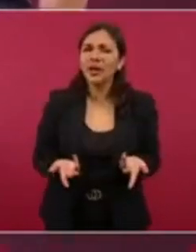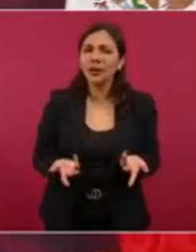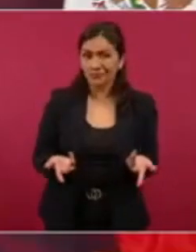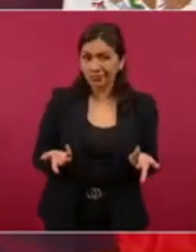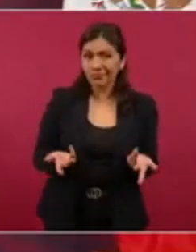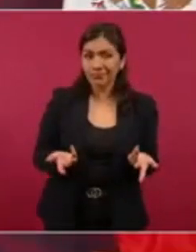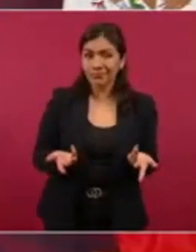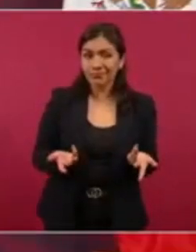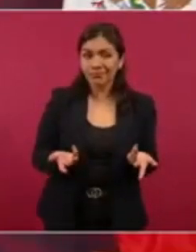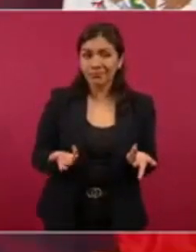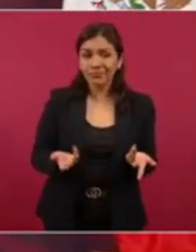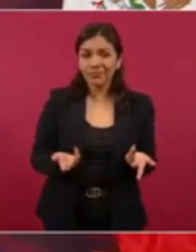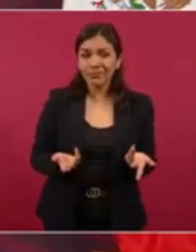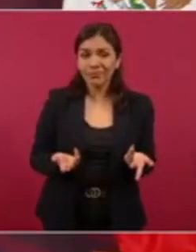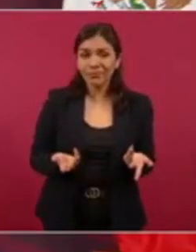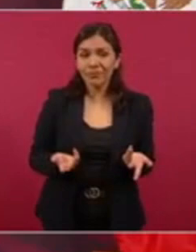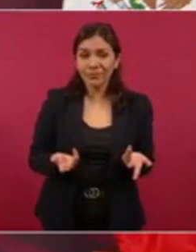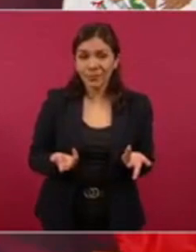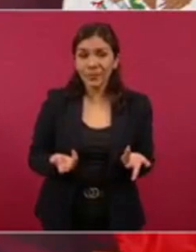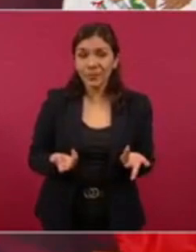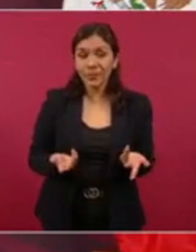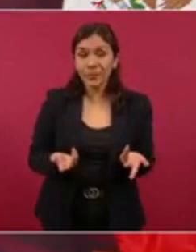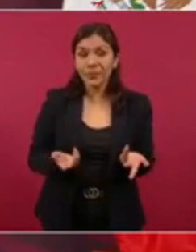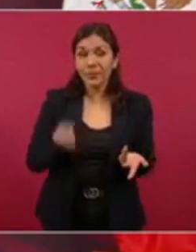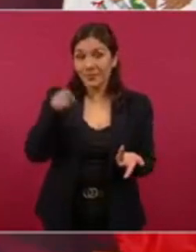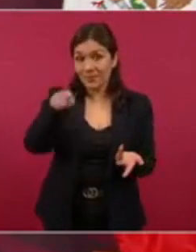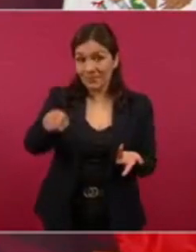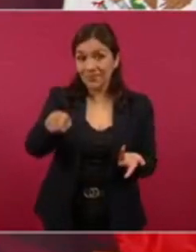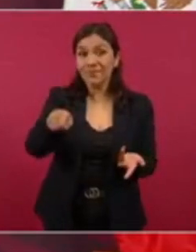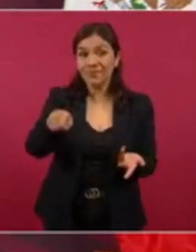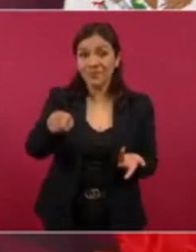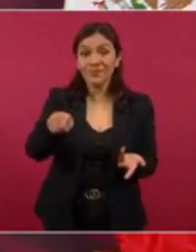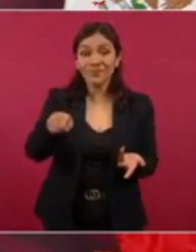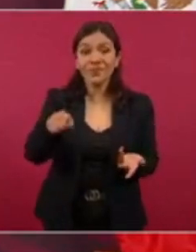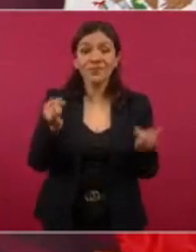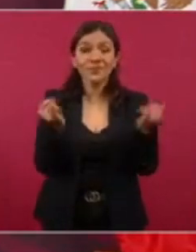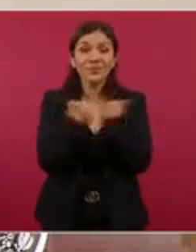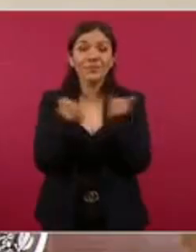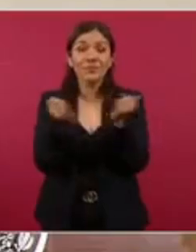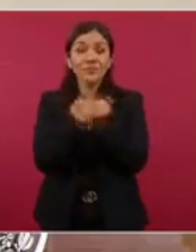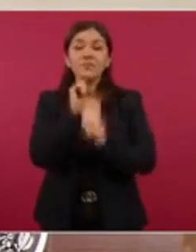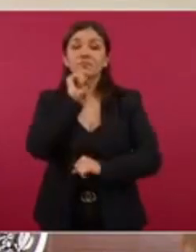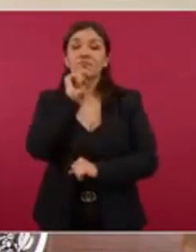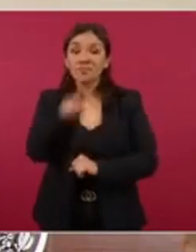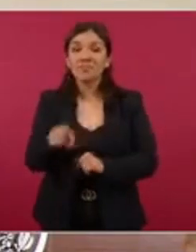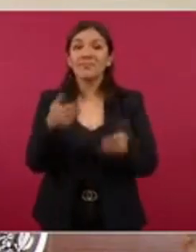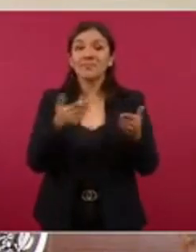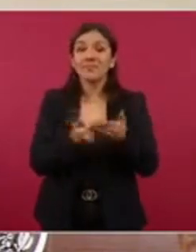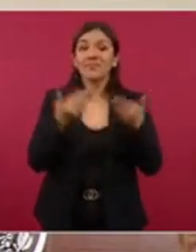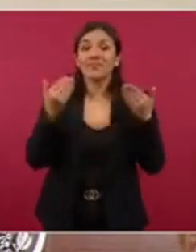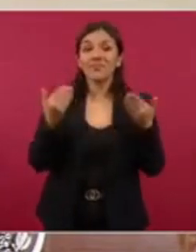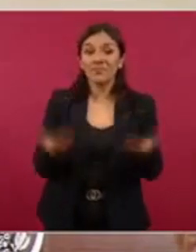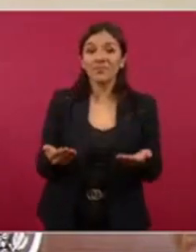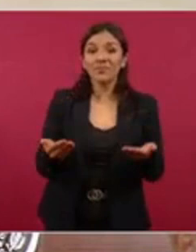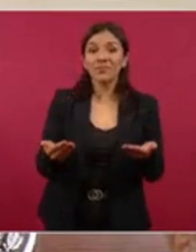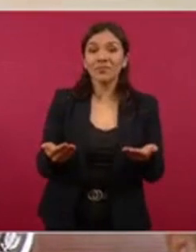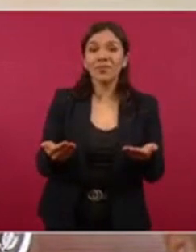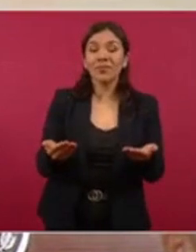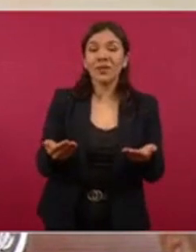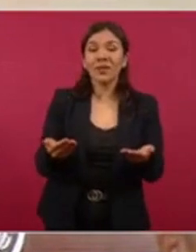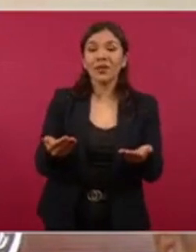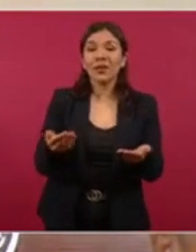Muchísima. Es más, ahí está el que también ahora es